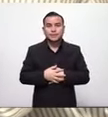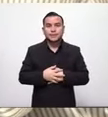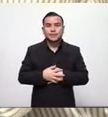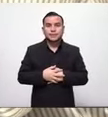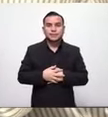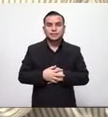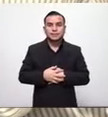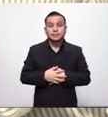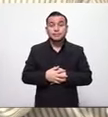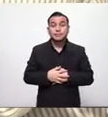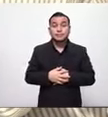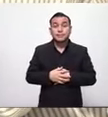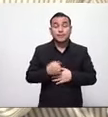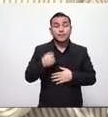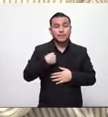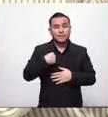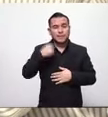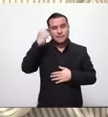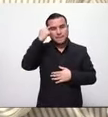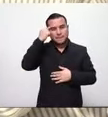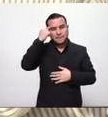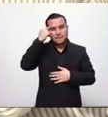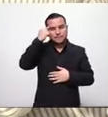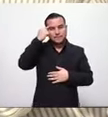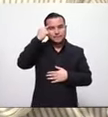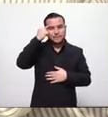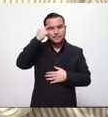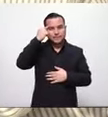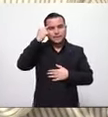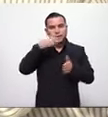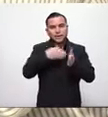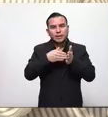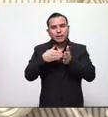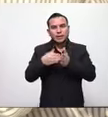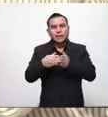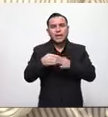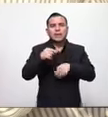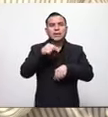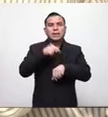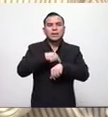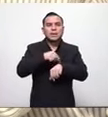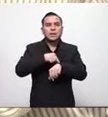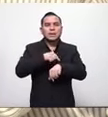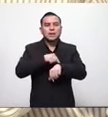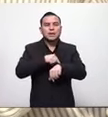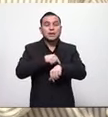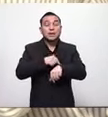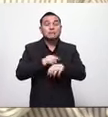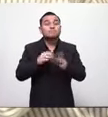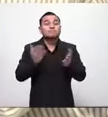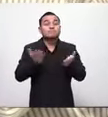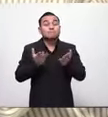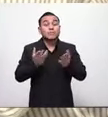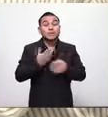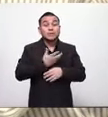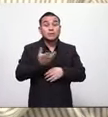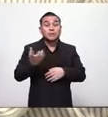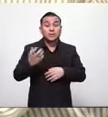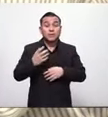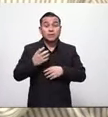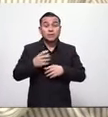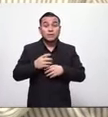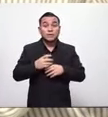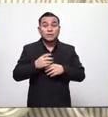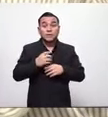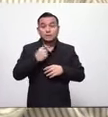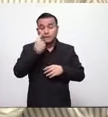yo considero que estamos entrando a un momento en que las máscaras se están